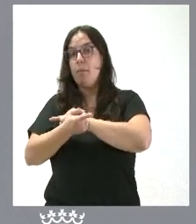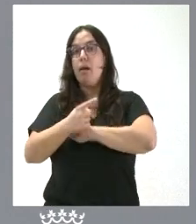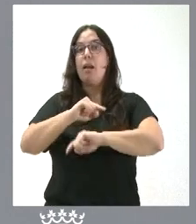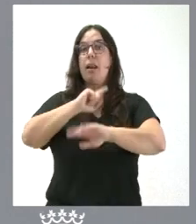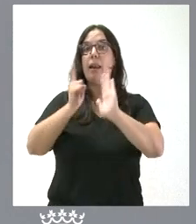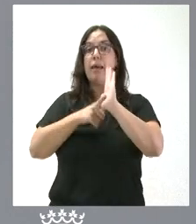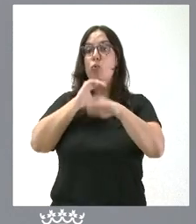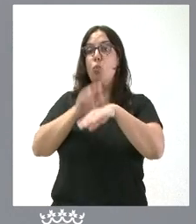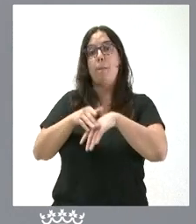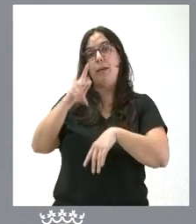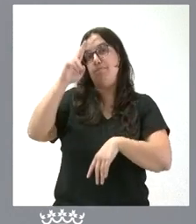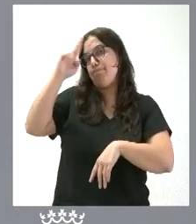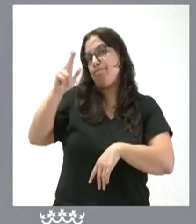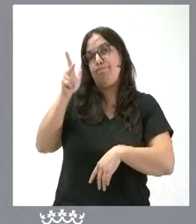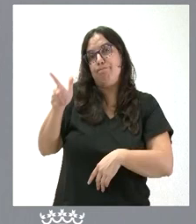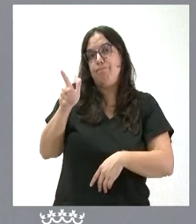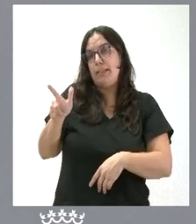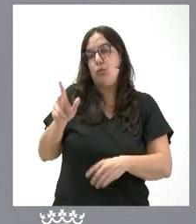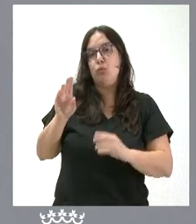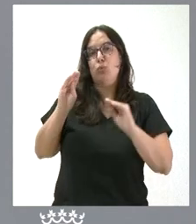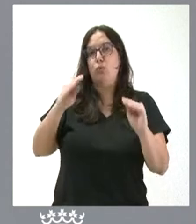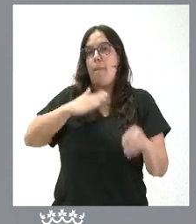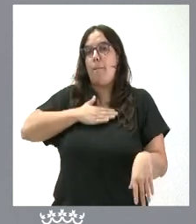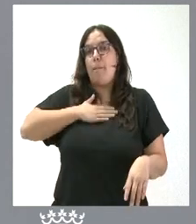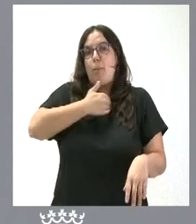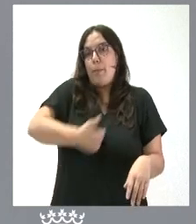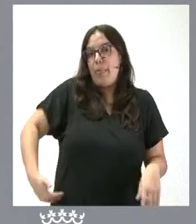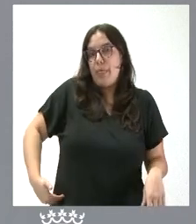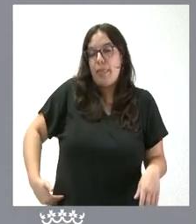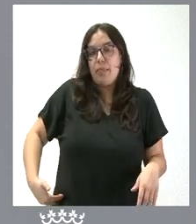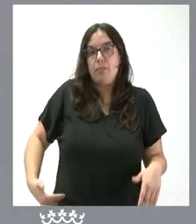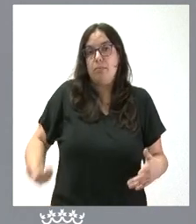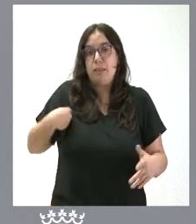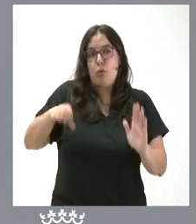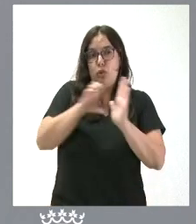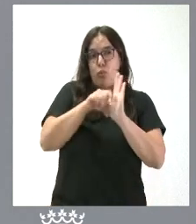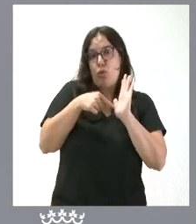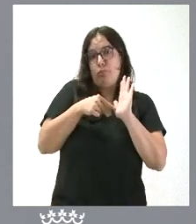nosotros tenemos que respetar ese derecho de la propiedad que asiste, lógicamente, a la propia Constitución española.